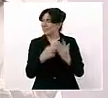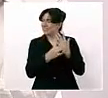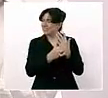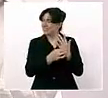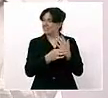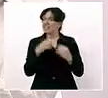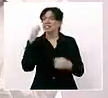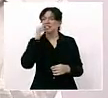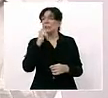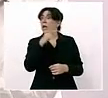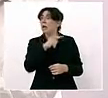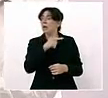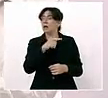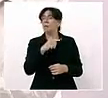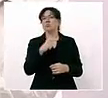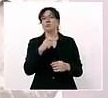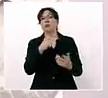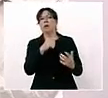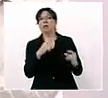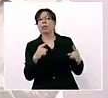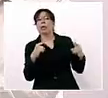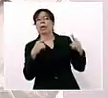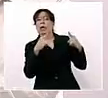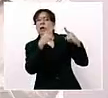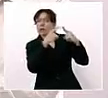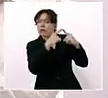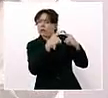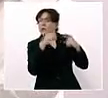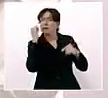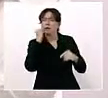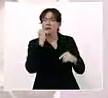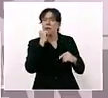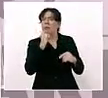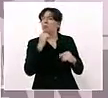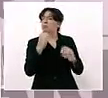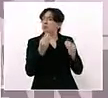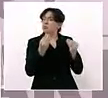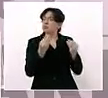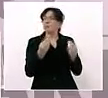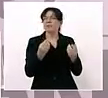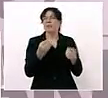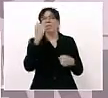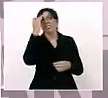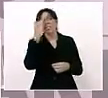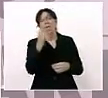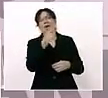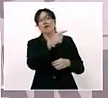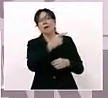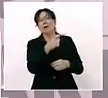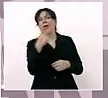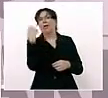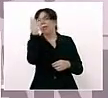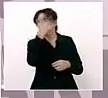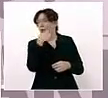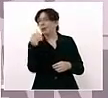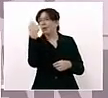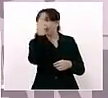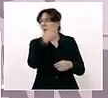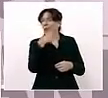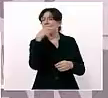conventos, en la meditación, puso orden y dijo de las 24 horas del día ocho